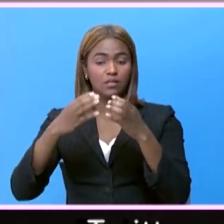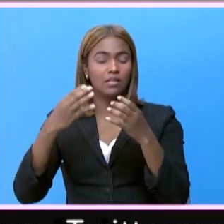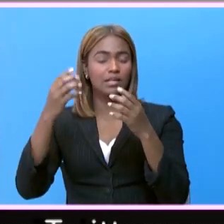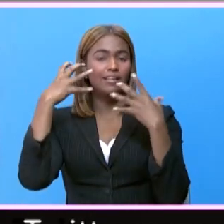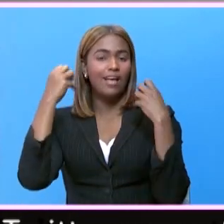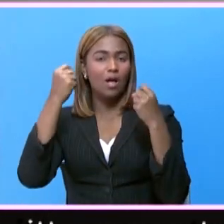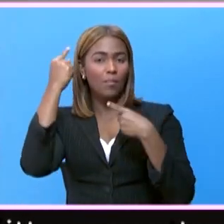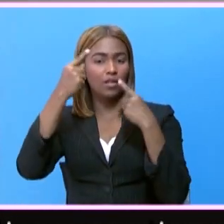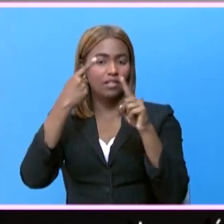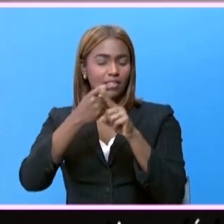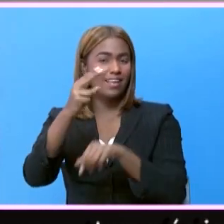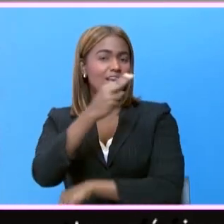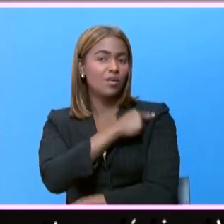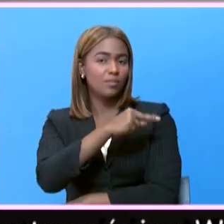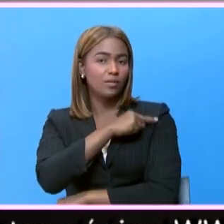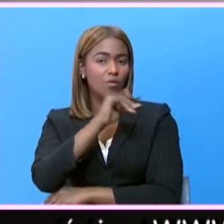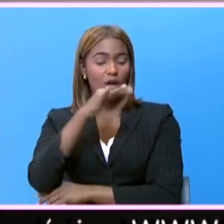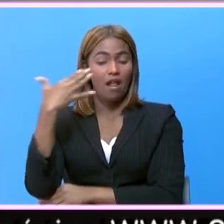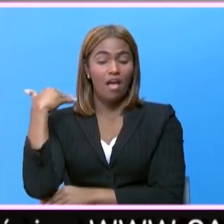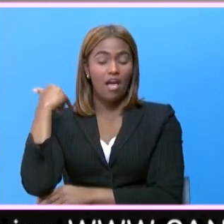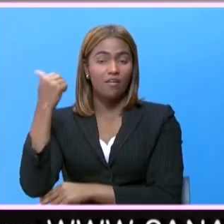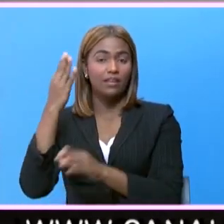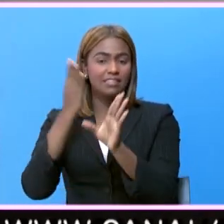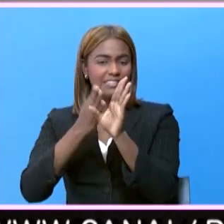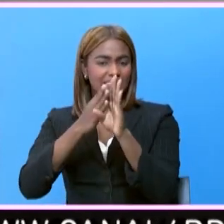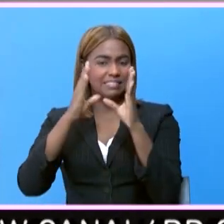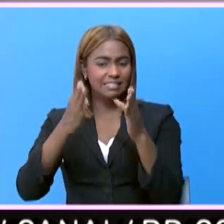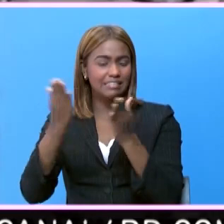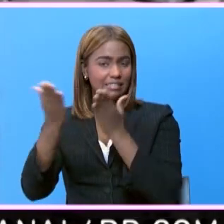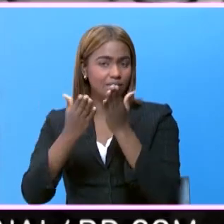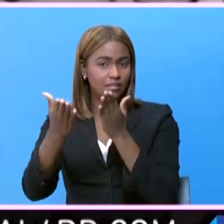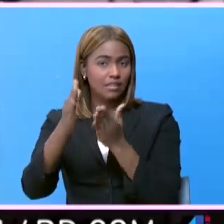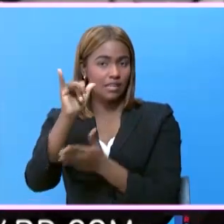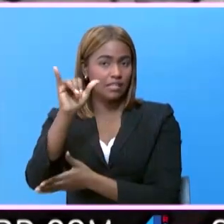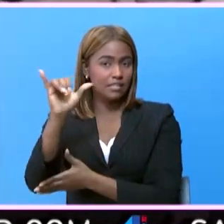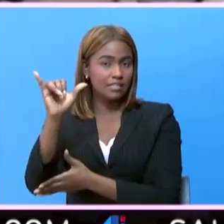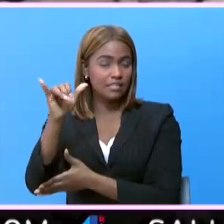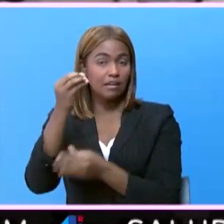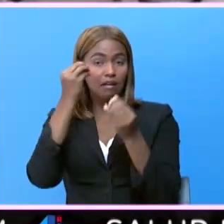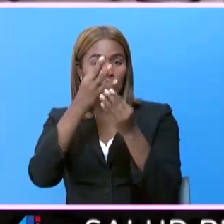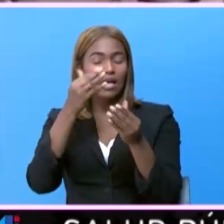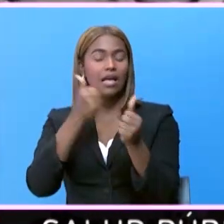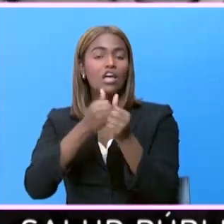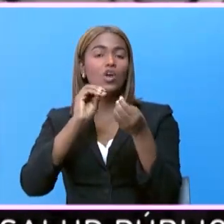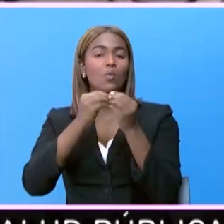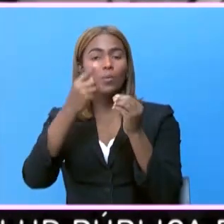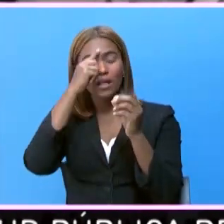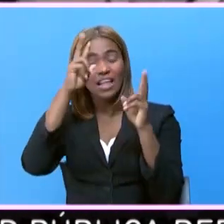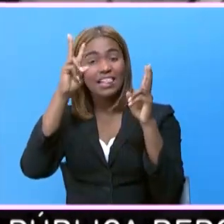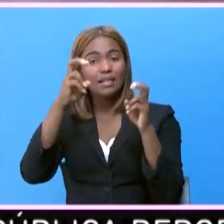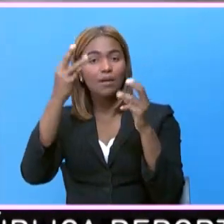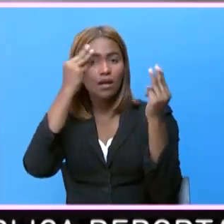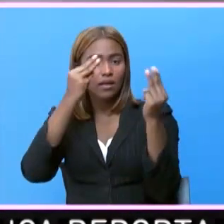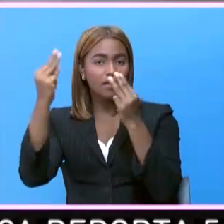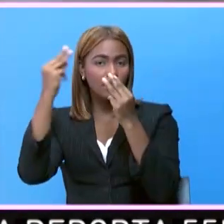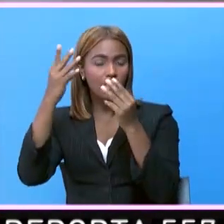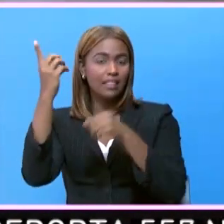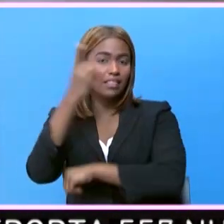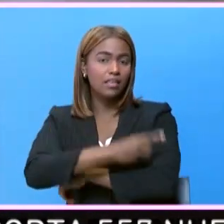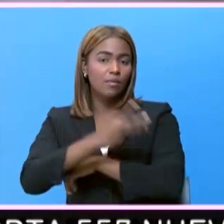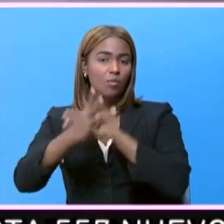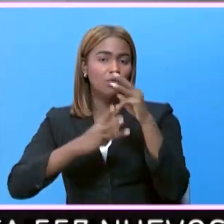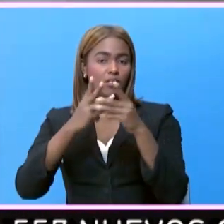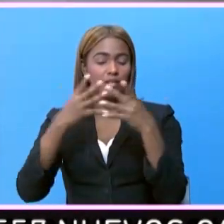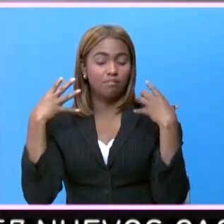Salud Mental del Moscoso Puello y jefa del Servicio de Psiquiatría, Anjal Cántara, dio a conocer las cifras en el marco de la conmemoración del Día